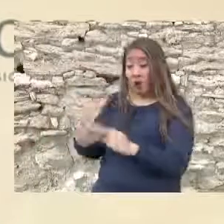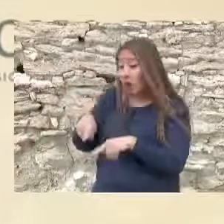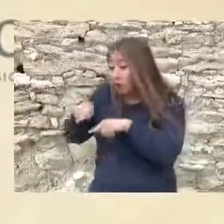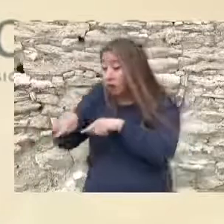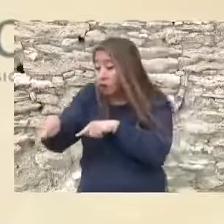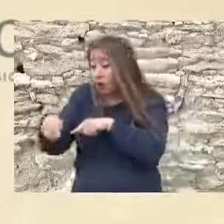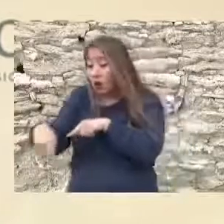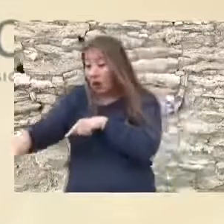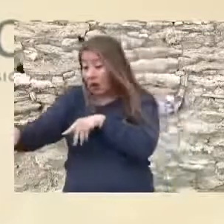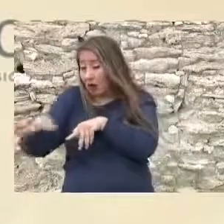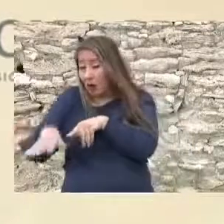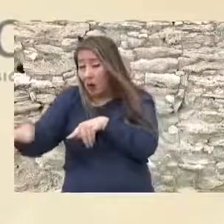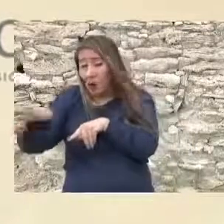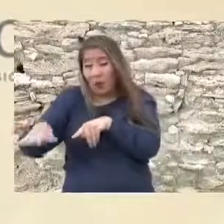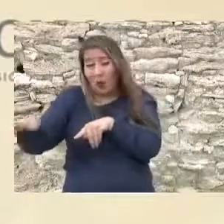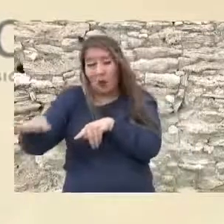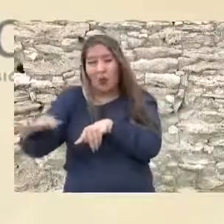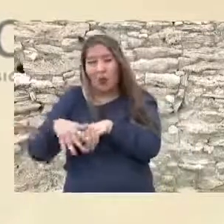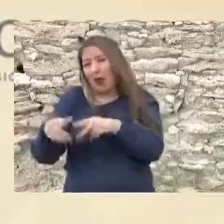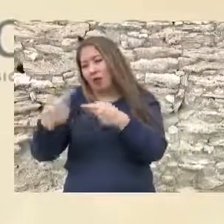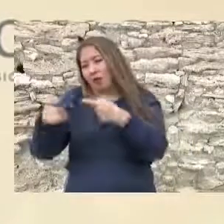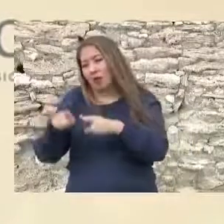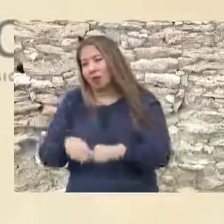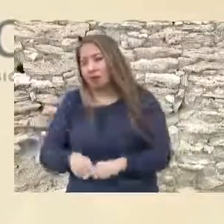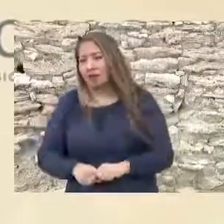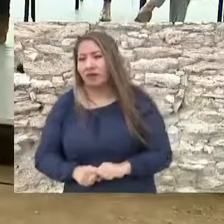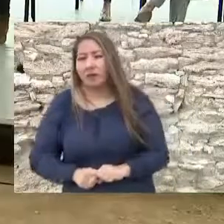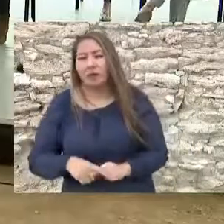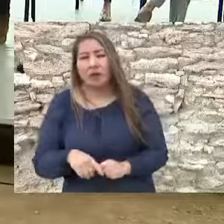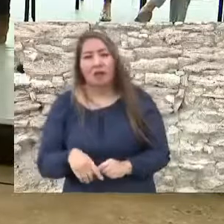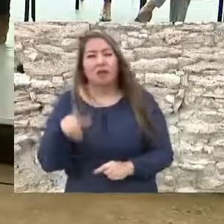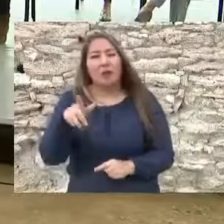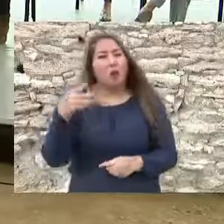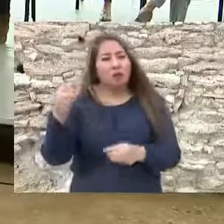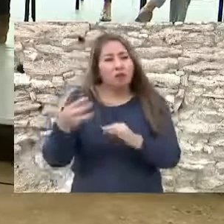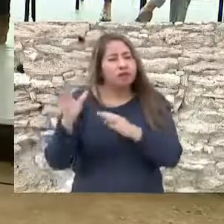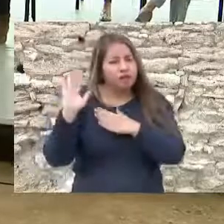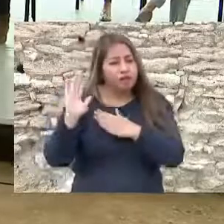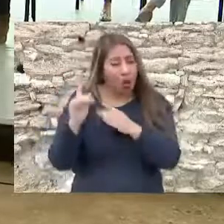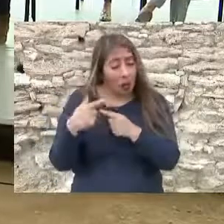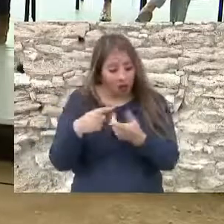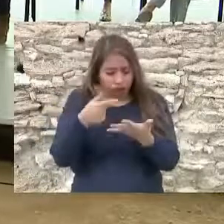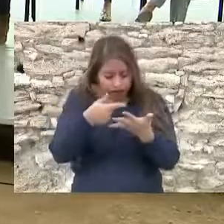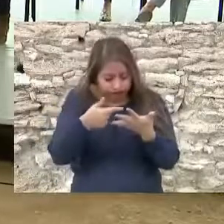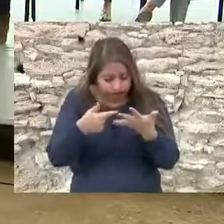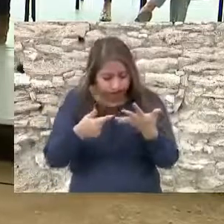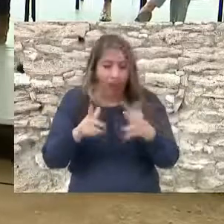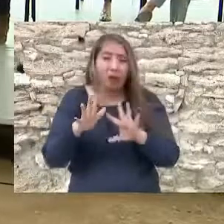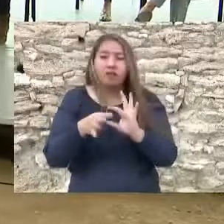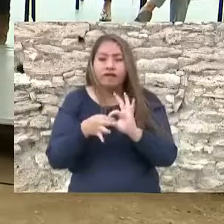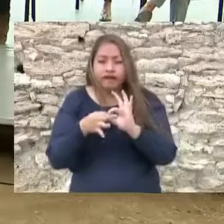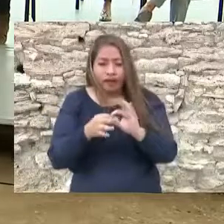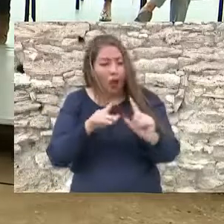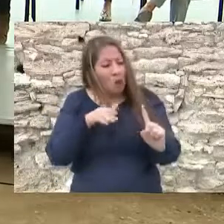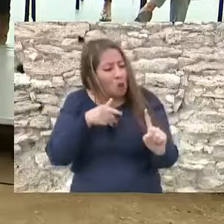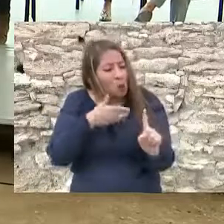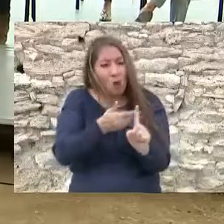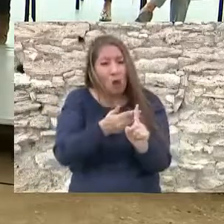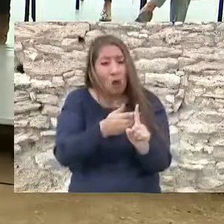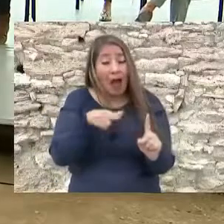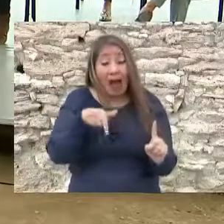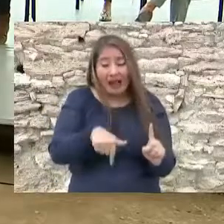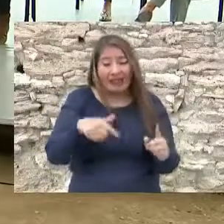saneamiento de las aguas residuales. Conforme a los compromisos establecidos, hoy tenemos los retos de